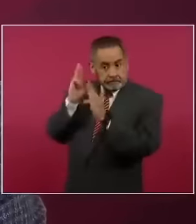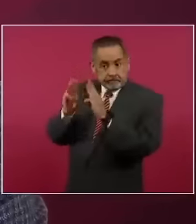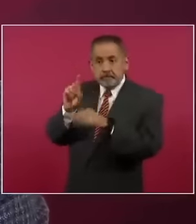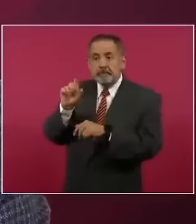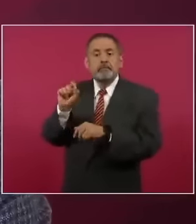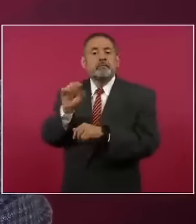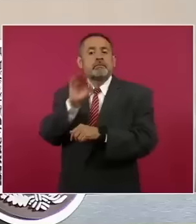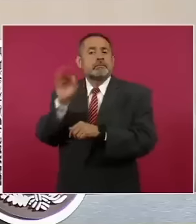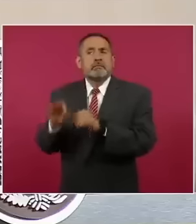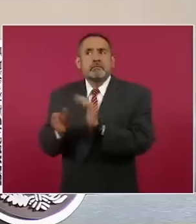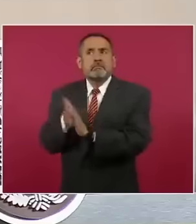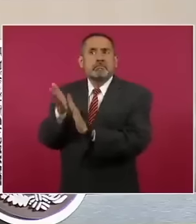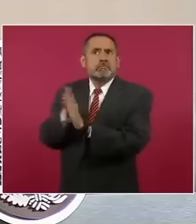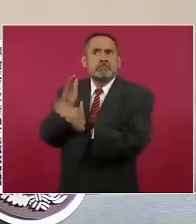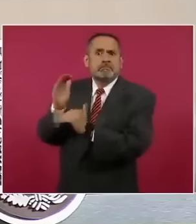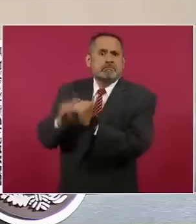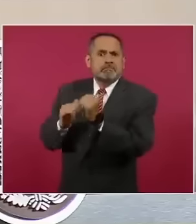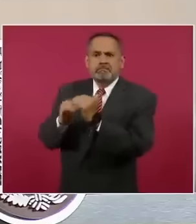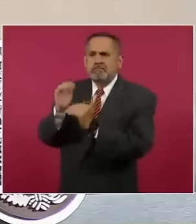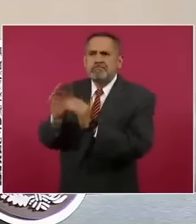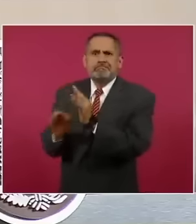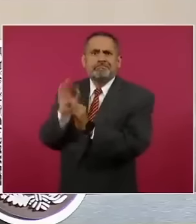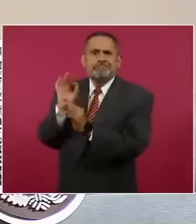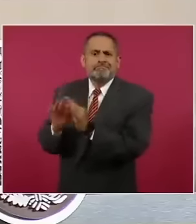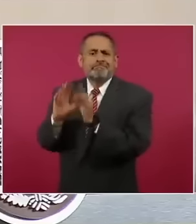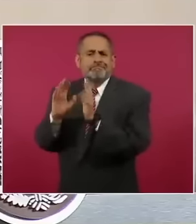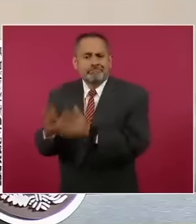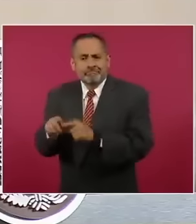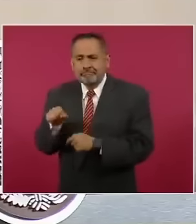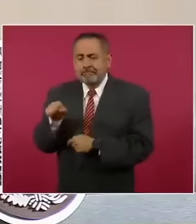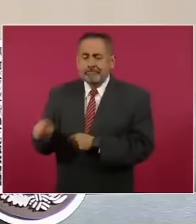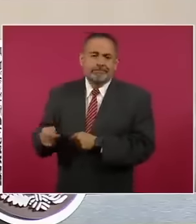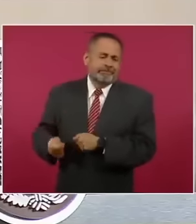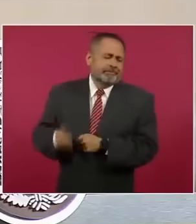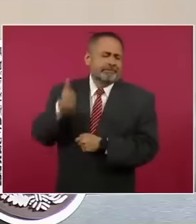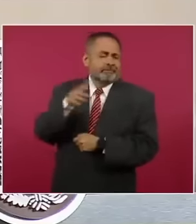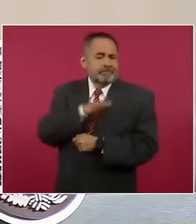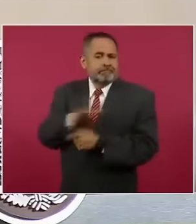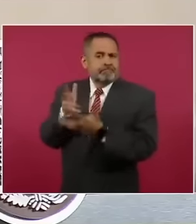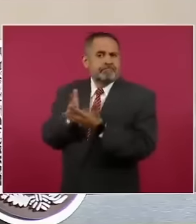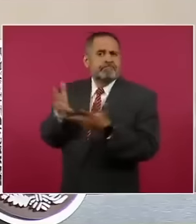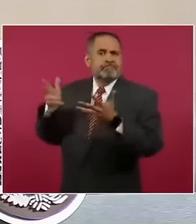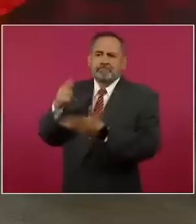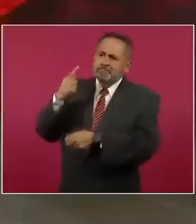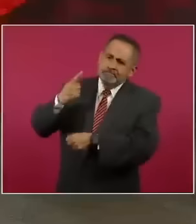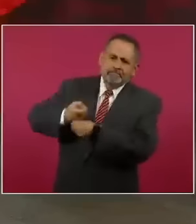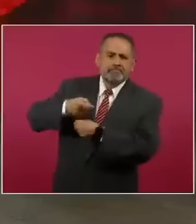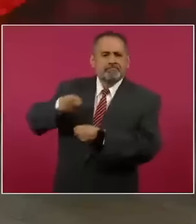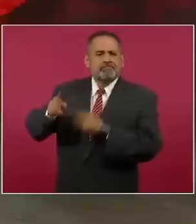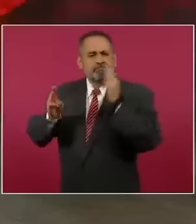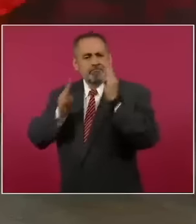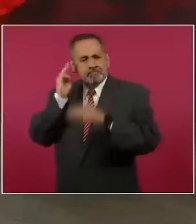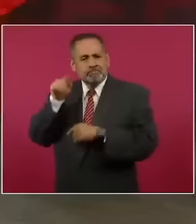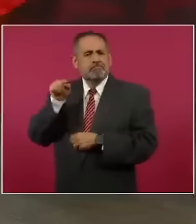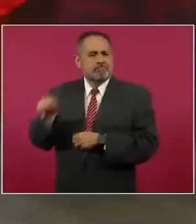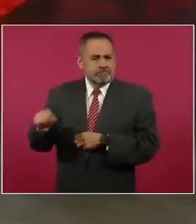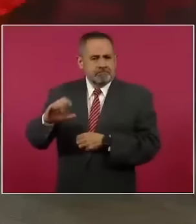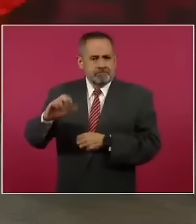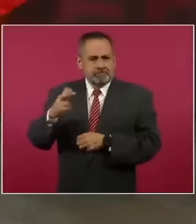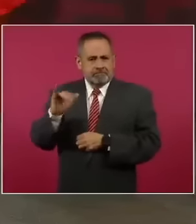construcción, desde que será por primera vez el gran museo de sitio de Chichén Itzá, la que sigue.